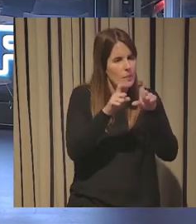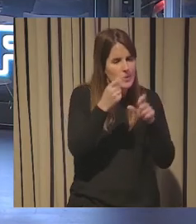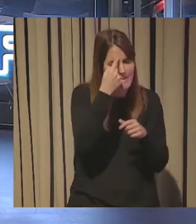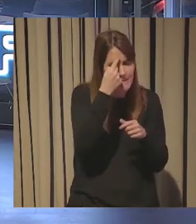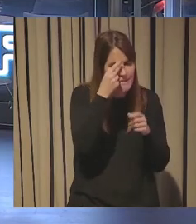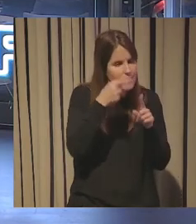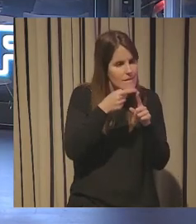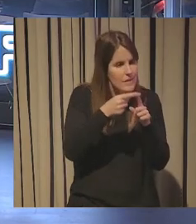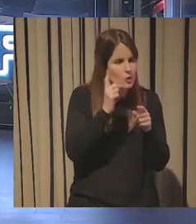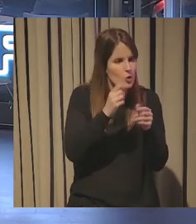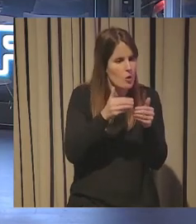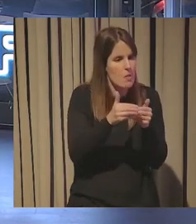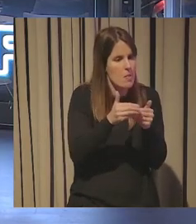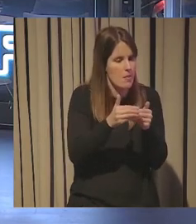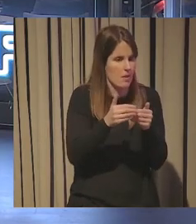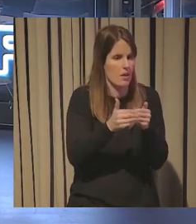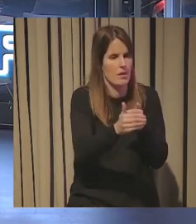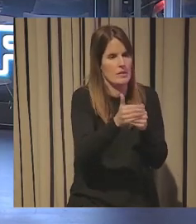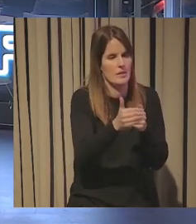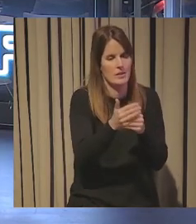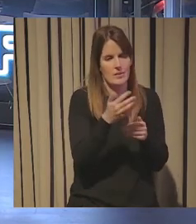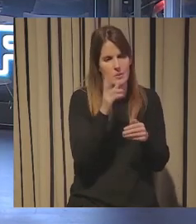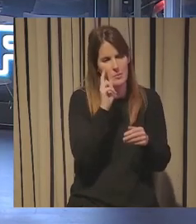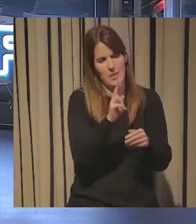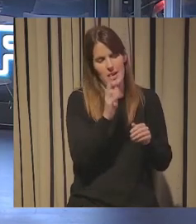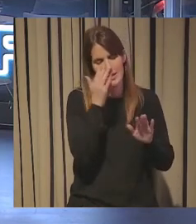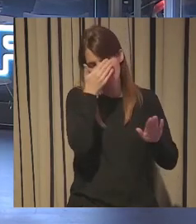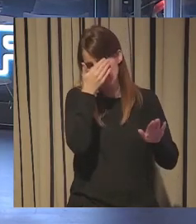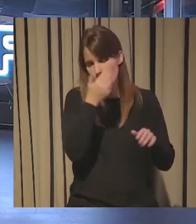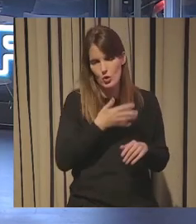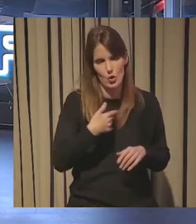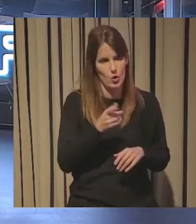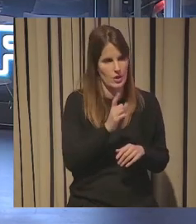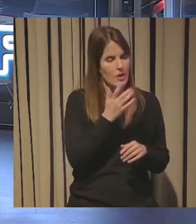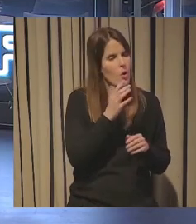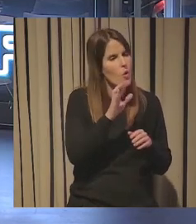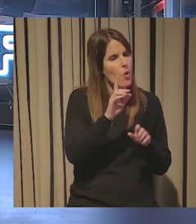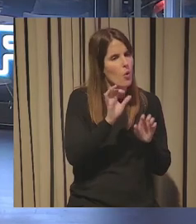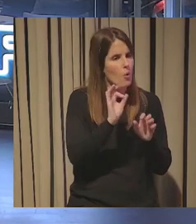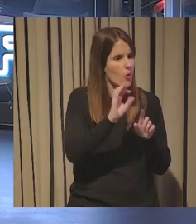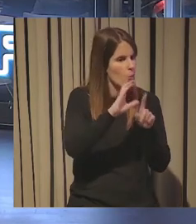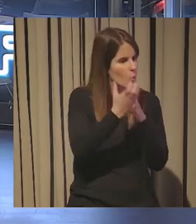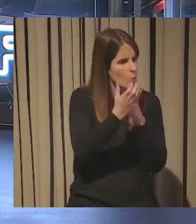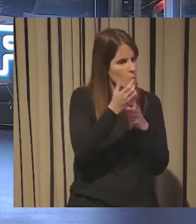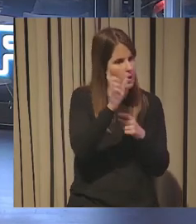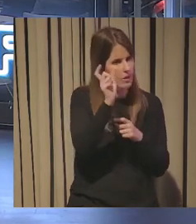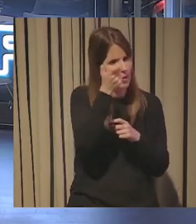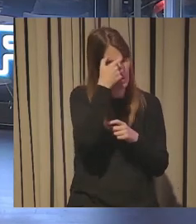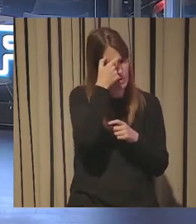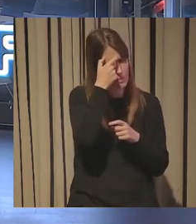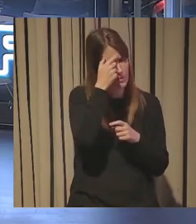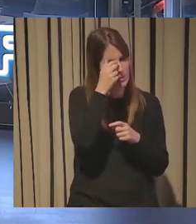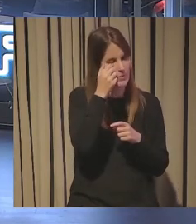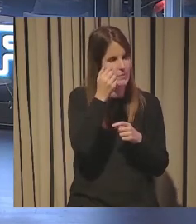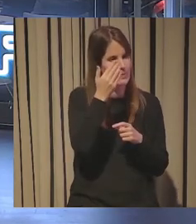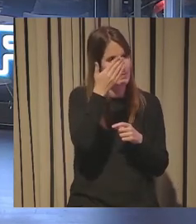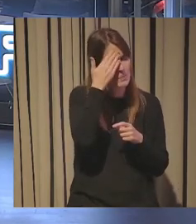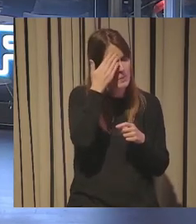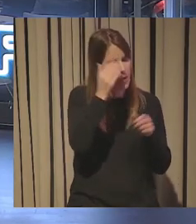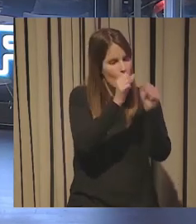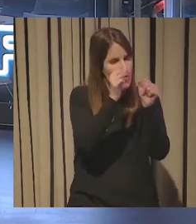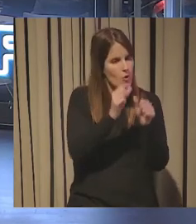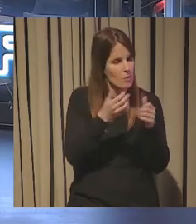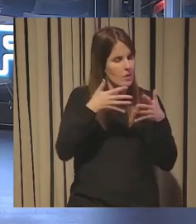si es que no tienen equipos que no llega a haber esa cultura como decís yo creo que de hecho este foro es lo que